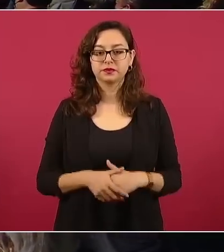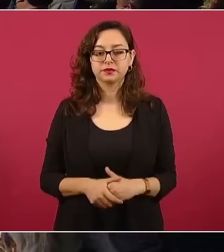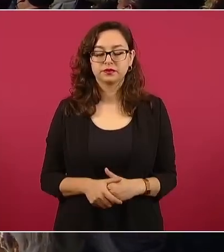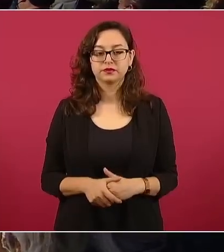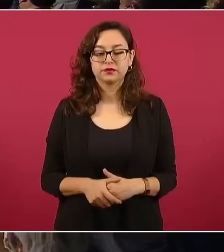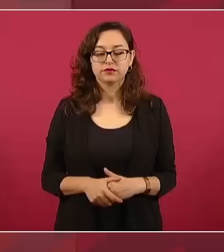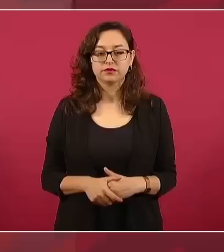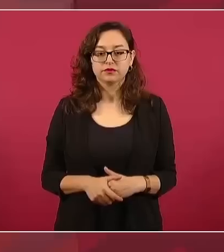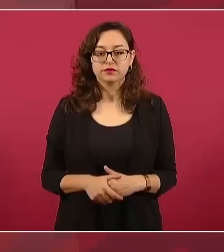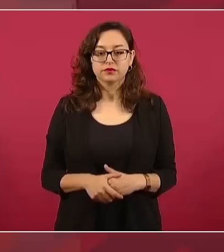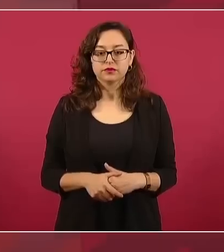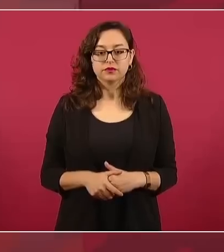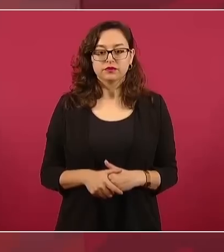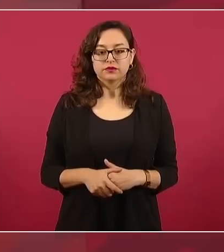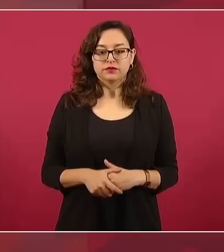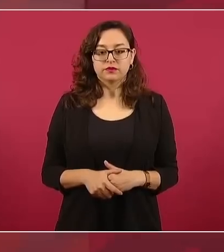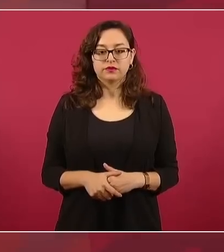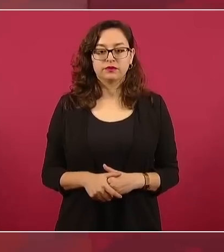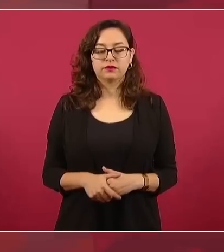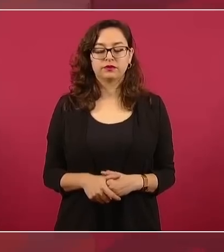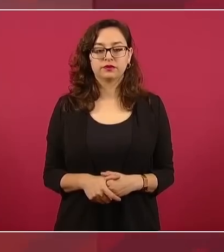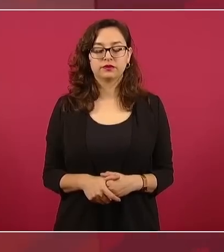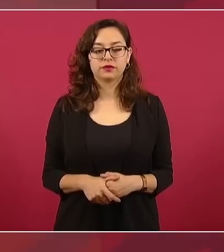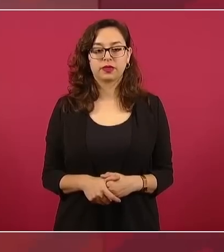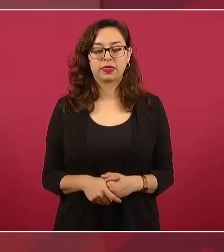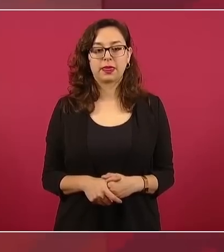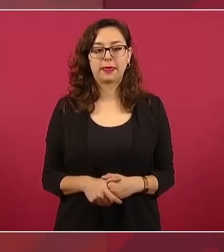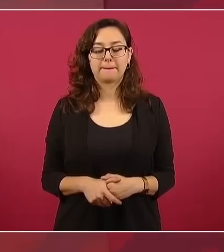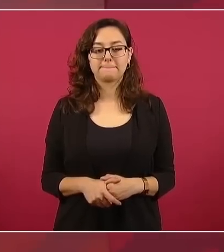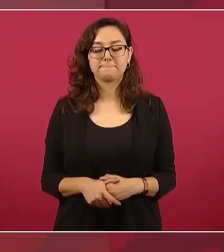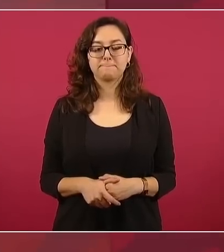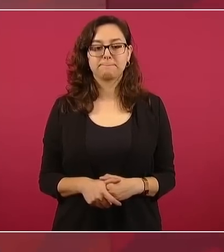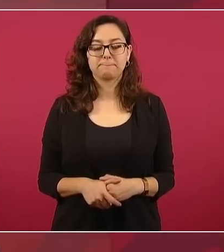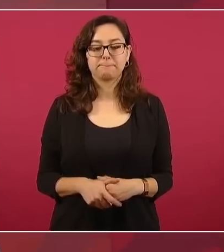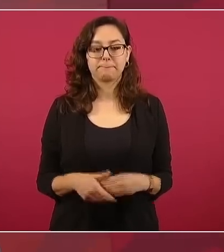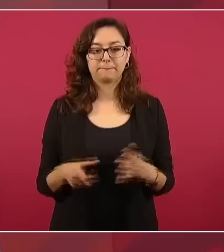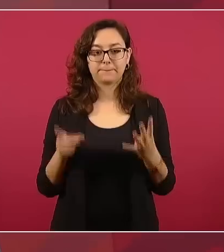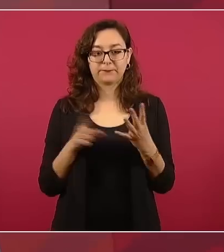Y también es muy importante